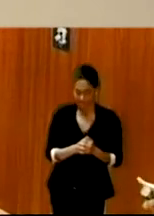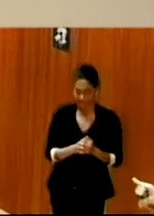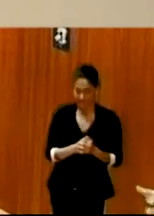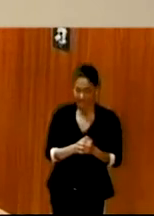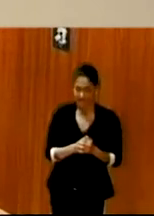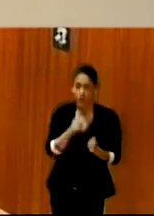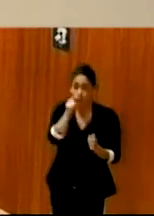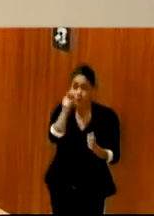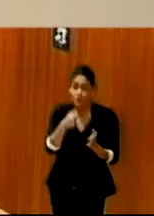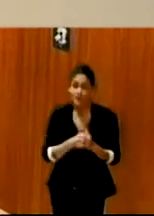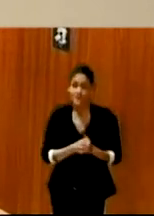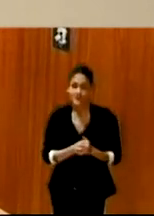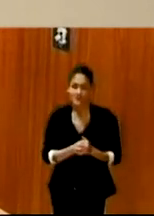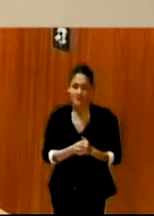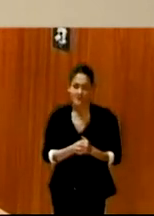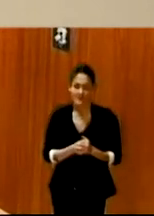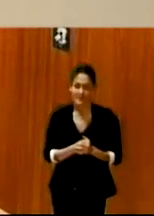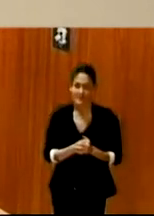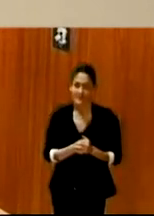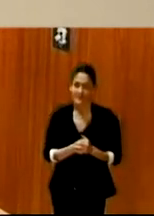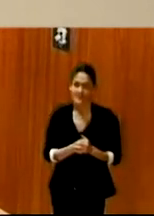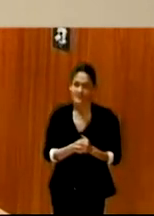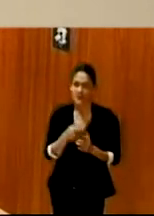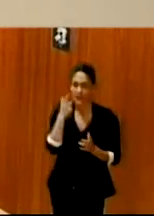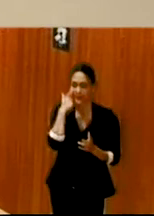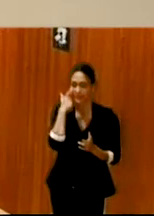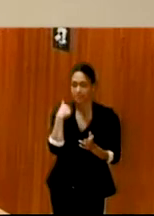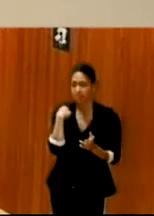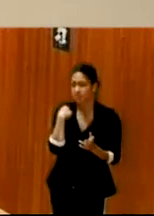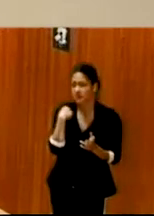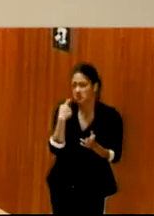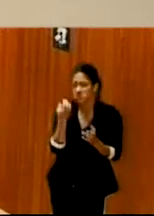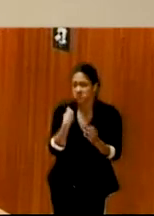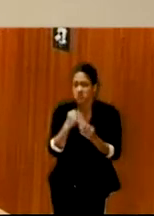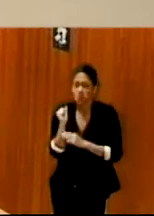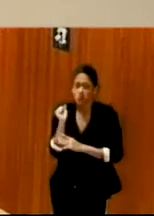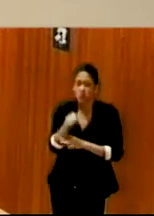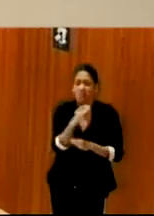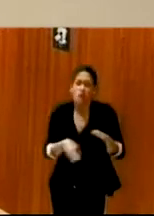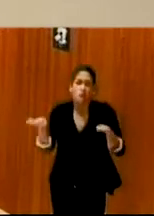¿Tú, Sí. Es el primer relacionado, la situación de nuevo. Ok.